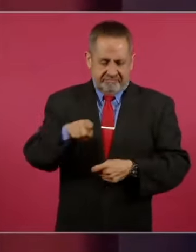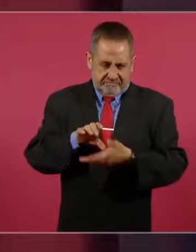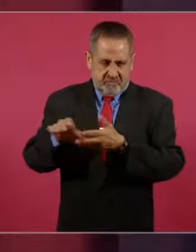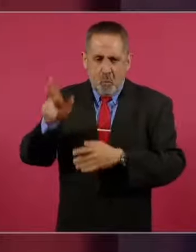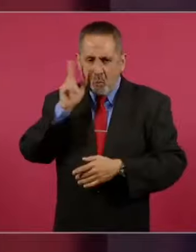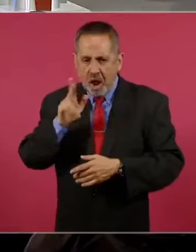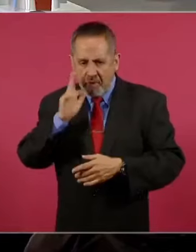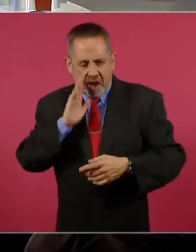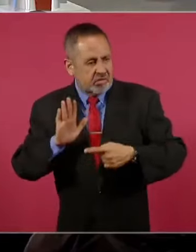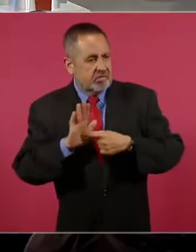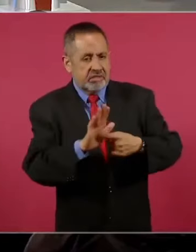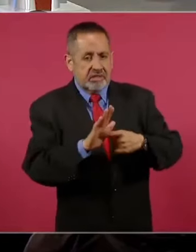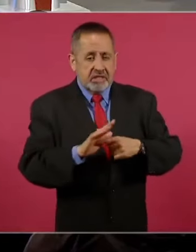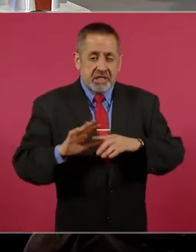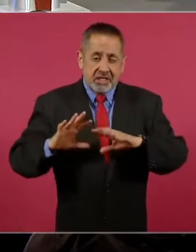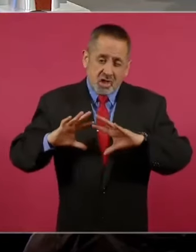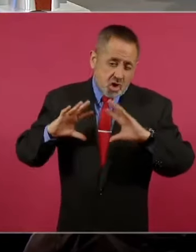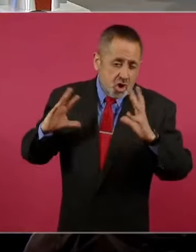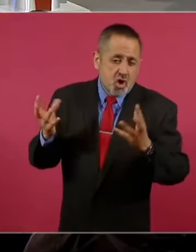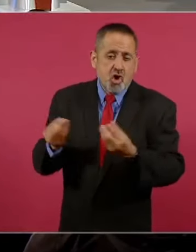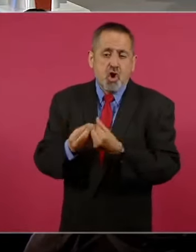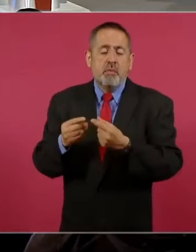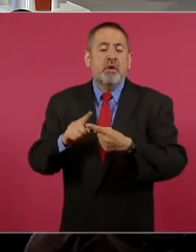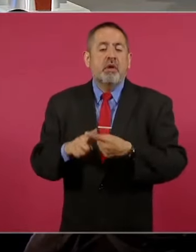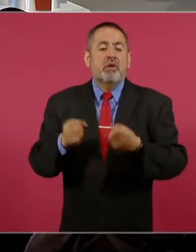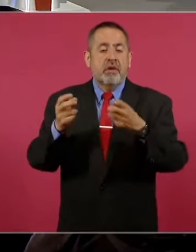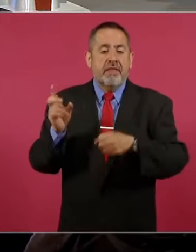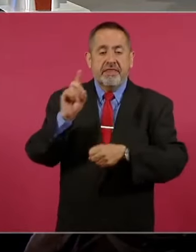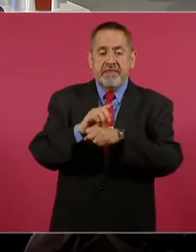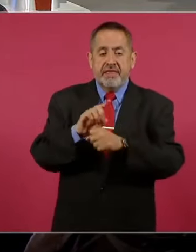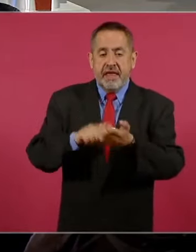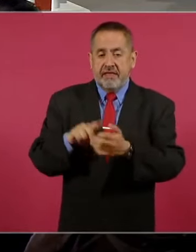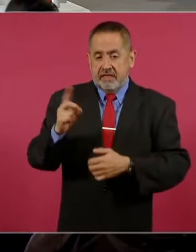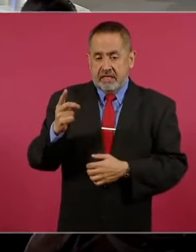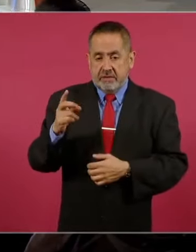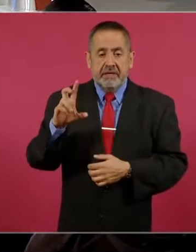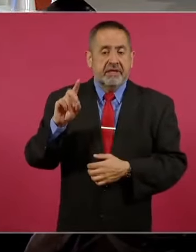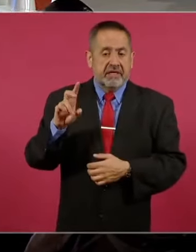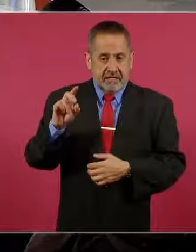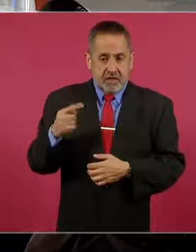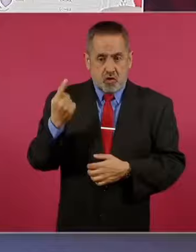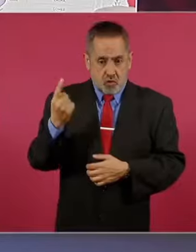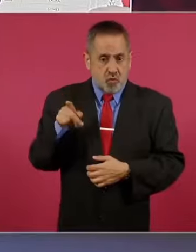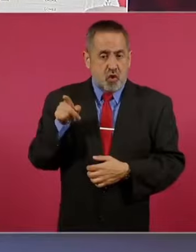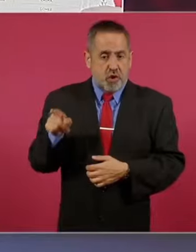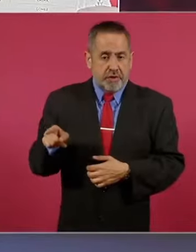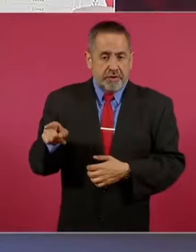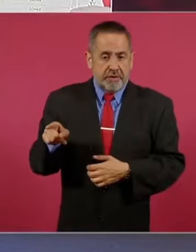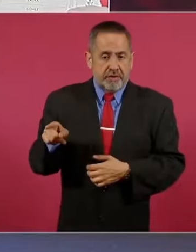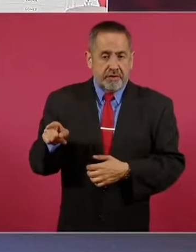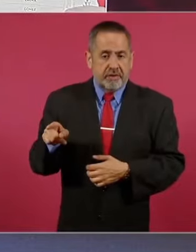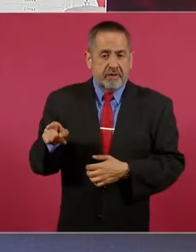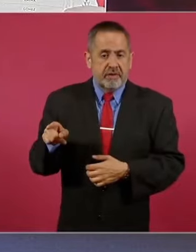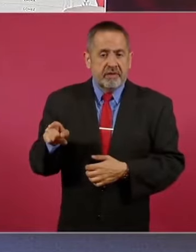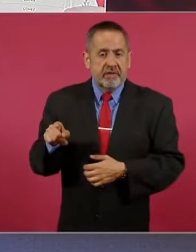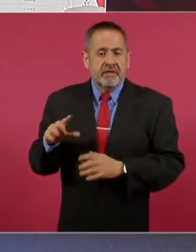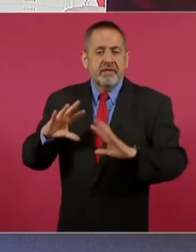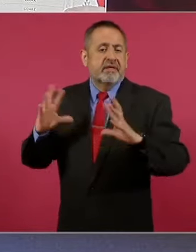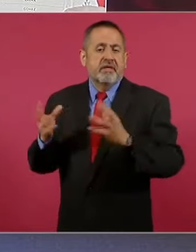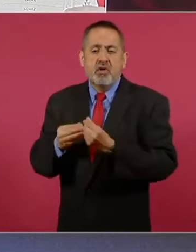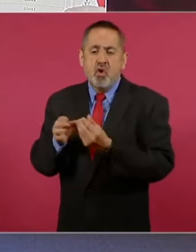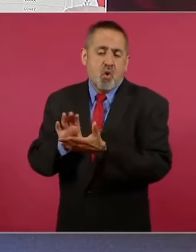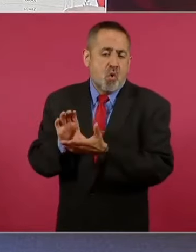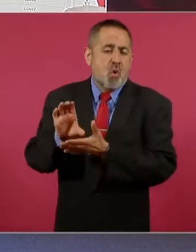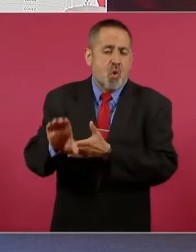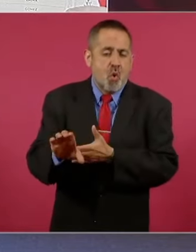En total, para el 31 de diciembre ya se había